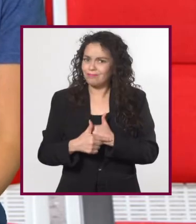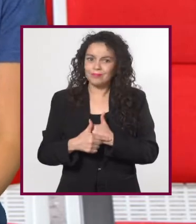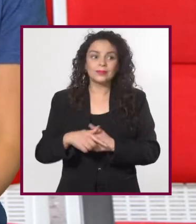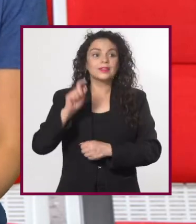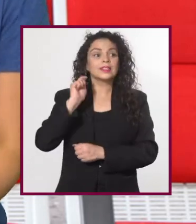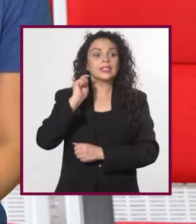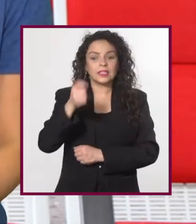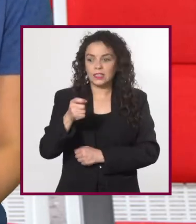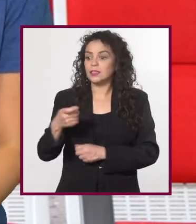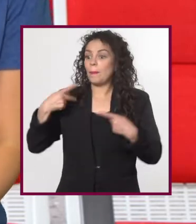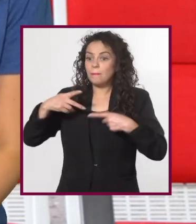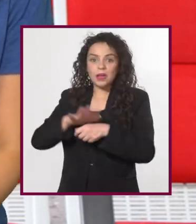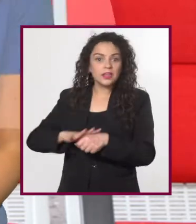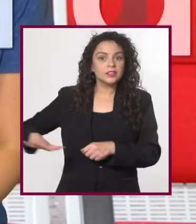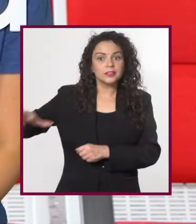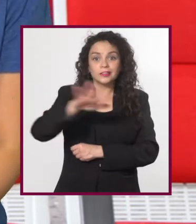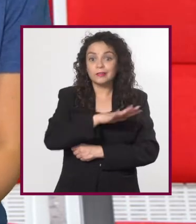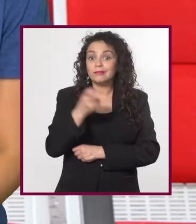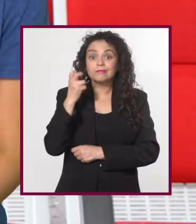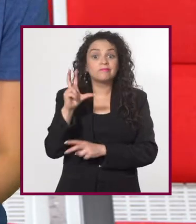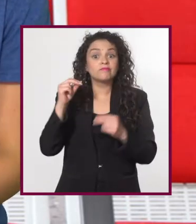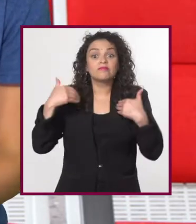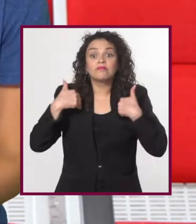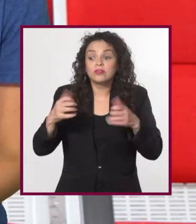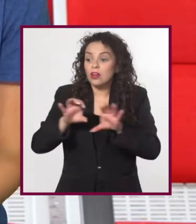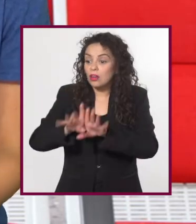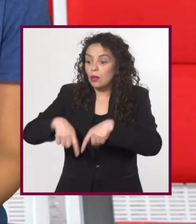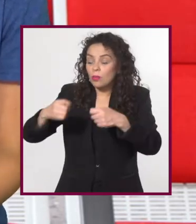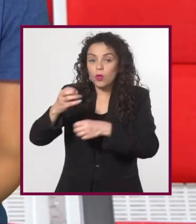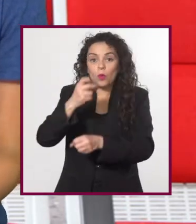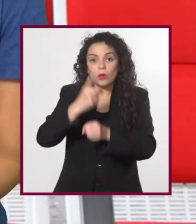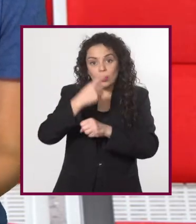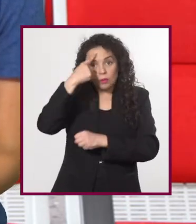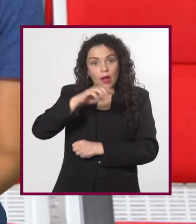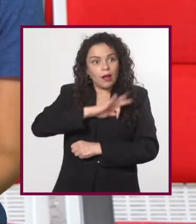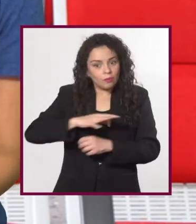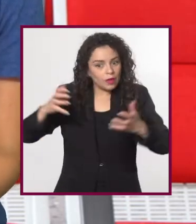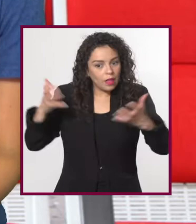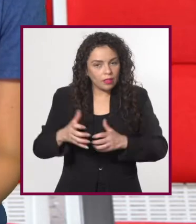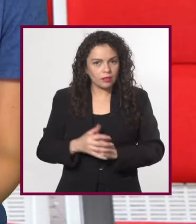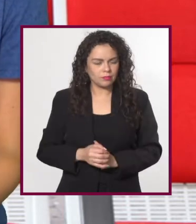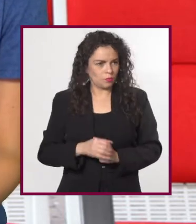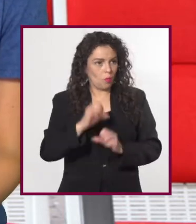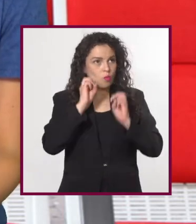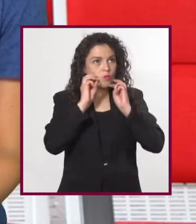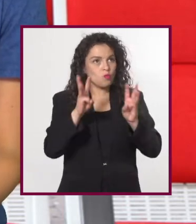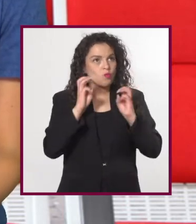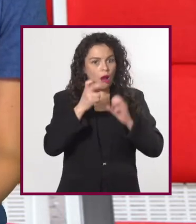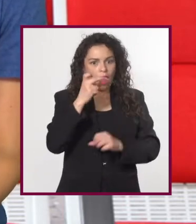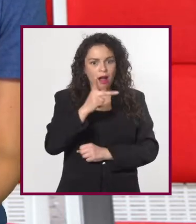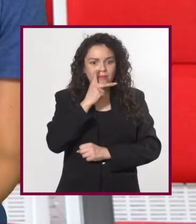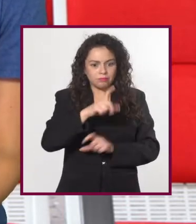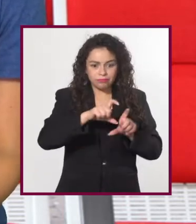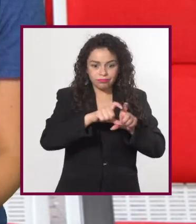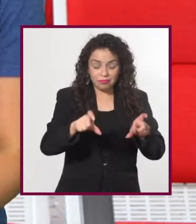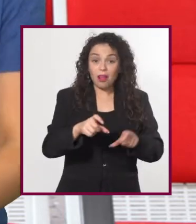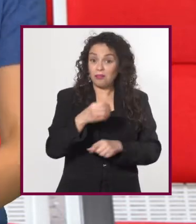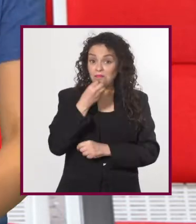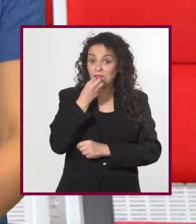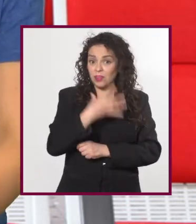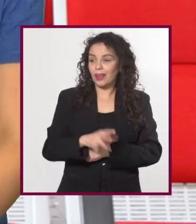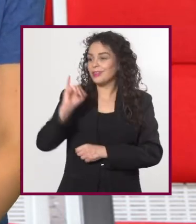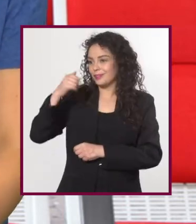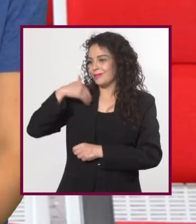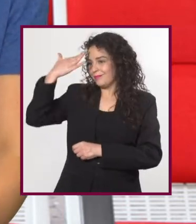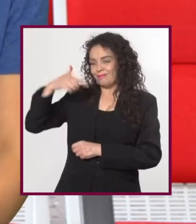algo, sino de la incapacidad de la sociedad para darle las oportunidades de hacerlo. ¡Guau! ¿Qué frase? Ya